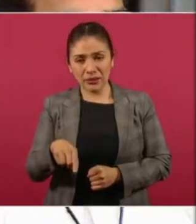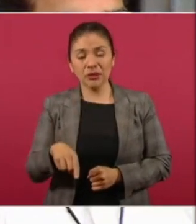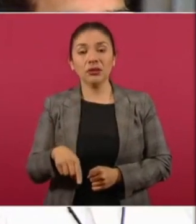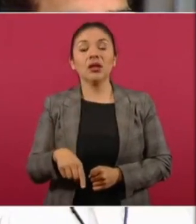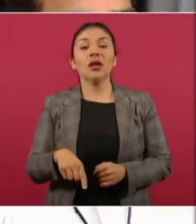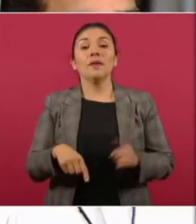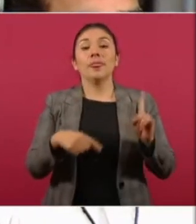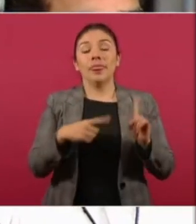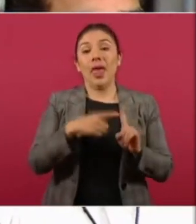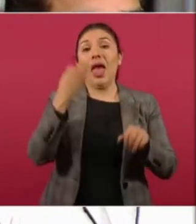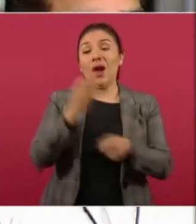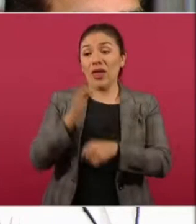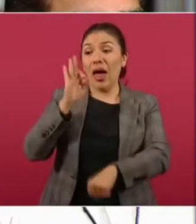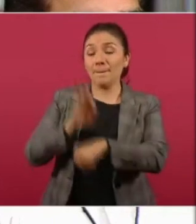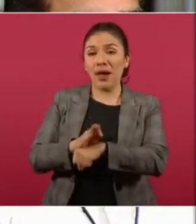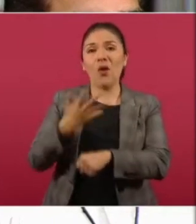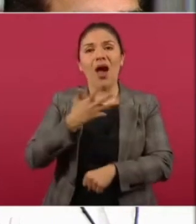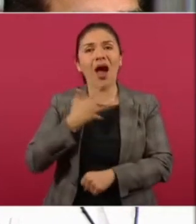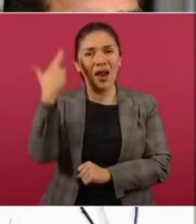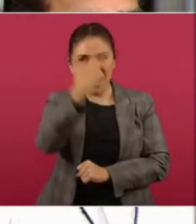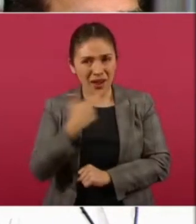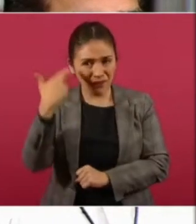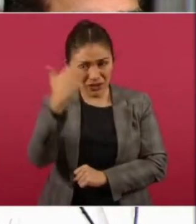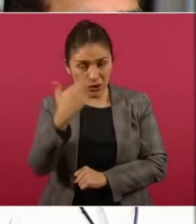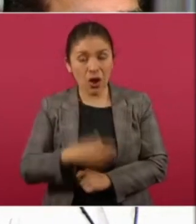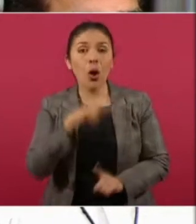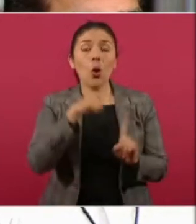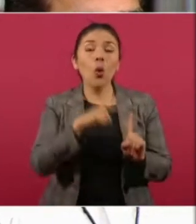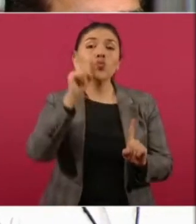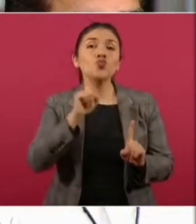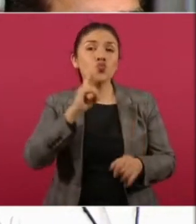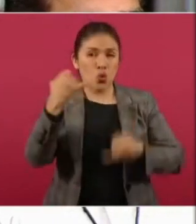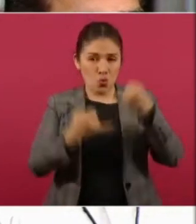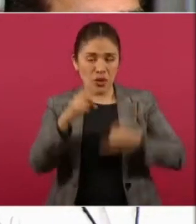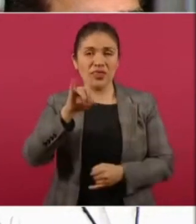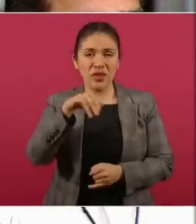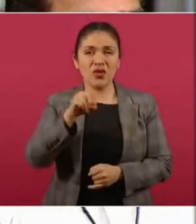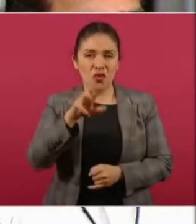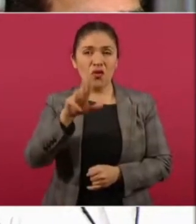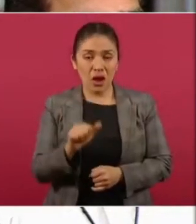o sea, el amparo está en revisión. La jueza Dinora